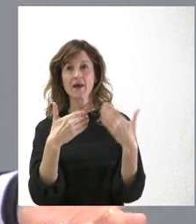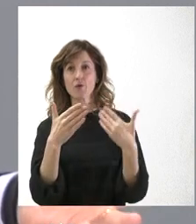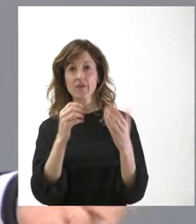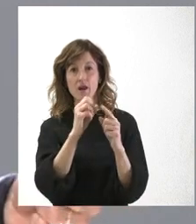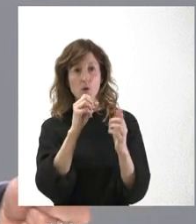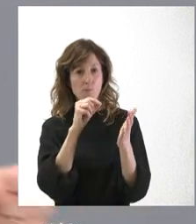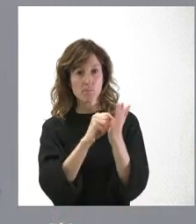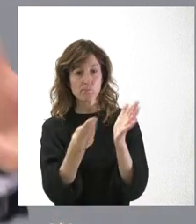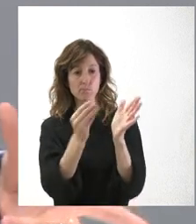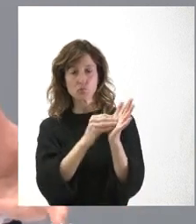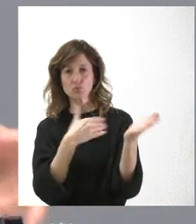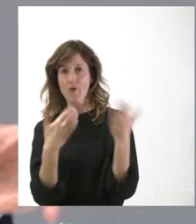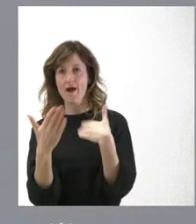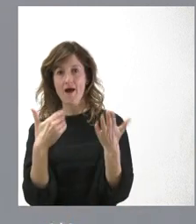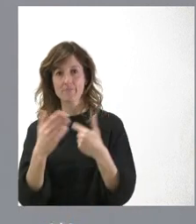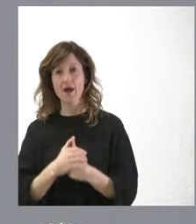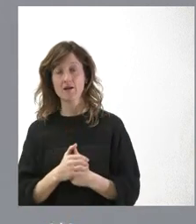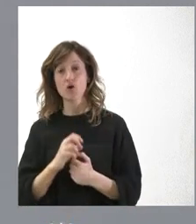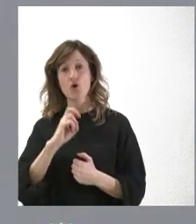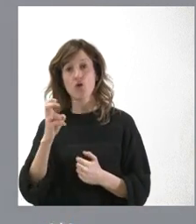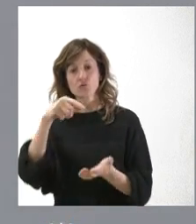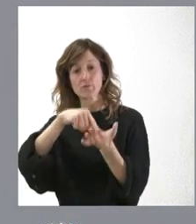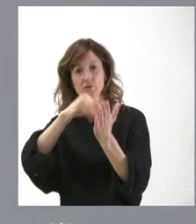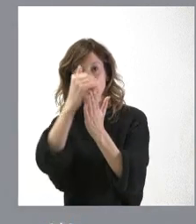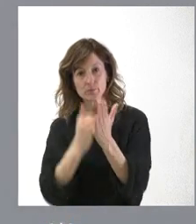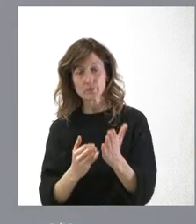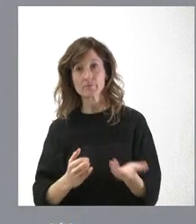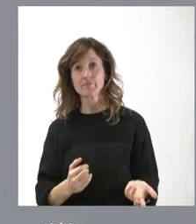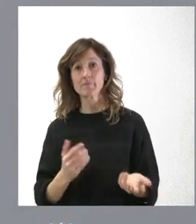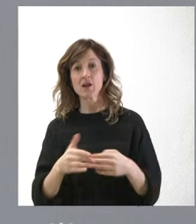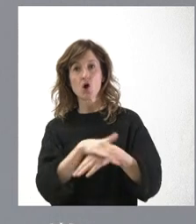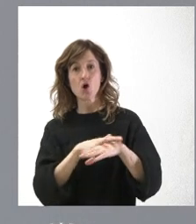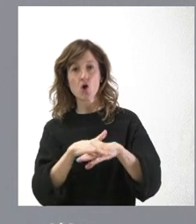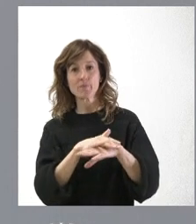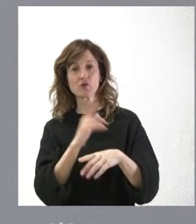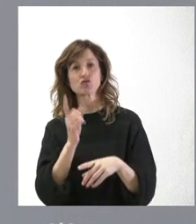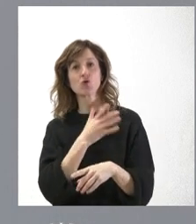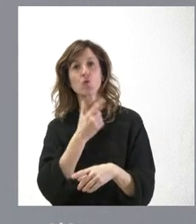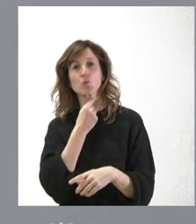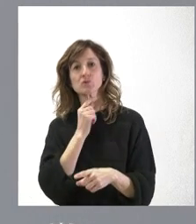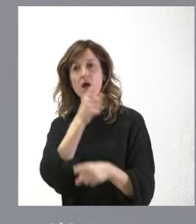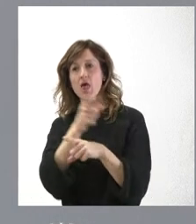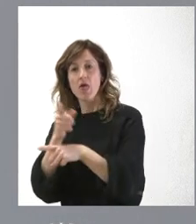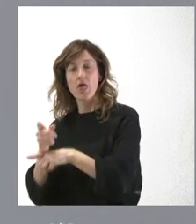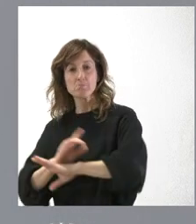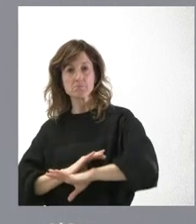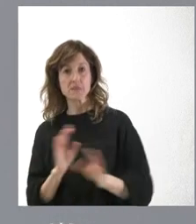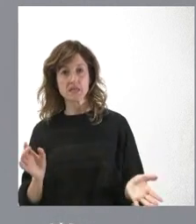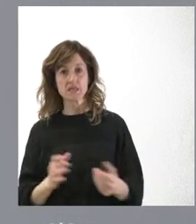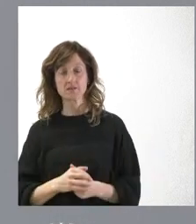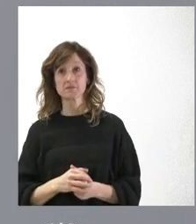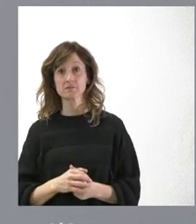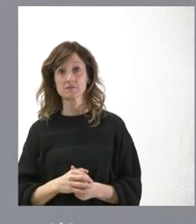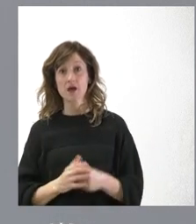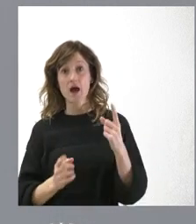puntos que se pueden poner encima de la mesa. Otro, hablar de las rebajas de impuestos. Pero, claro, el Gobierno lo que quiere es imponer y resulta que a veces